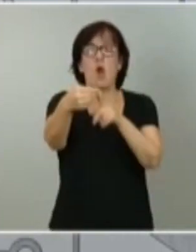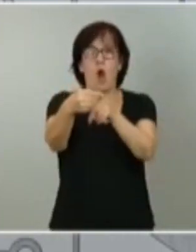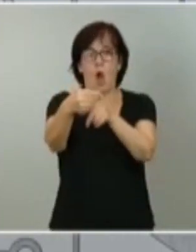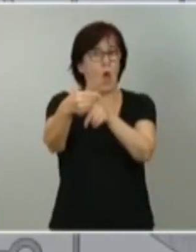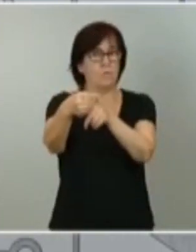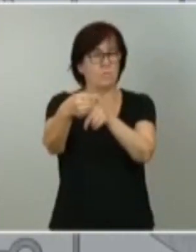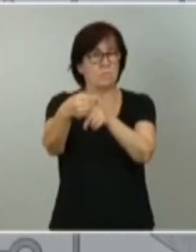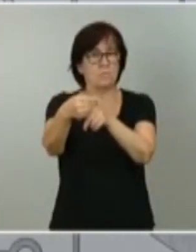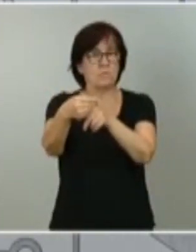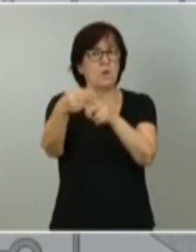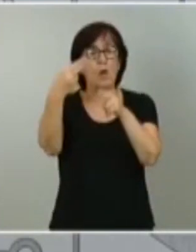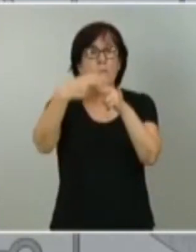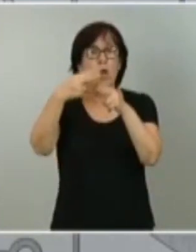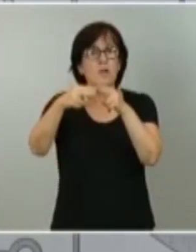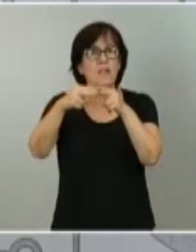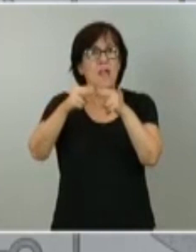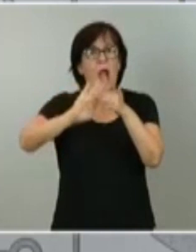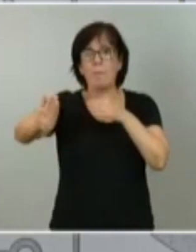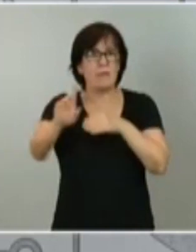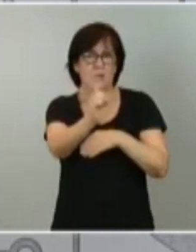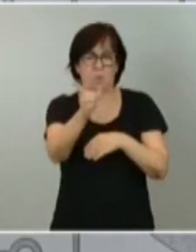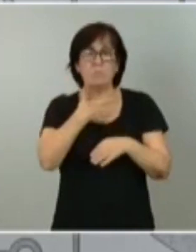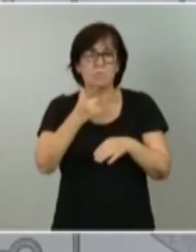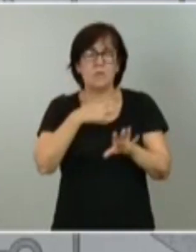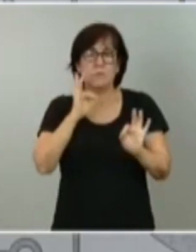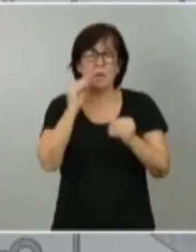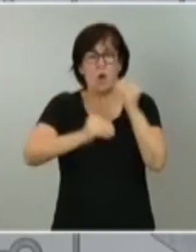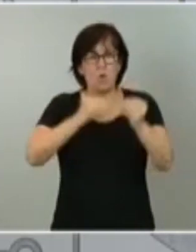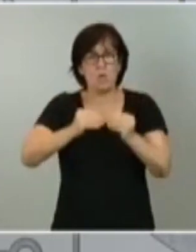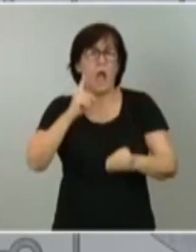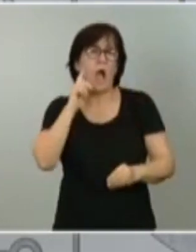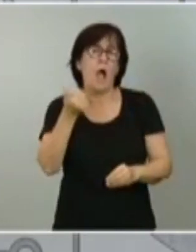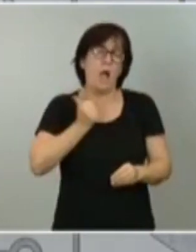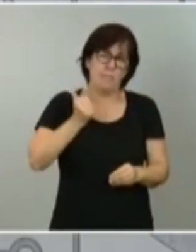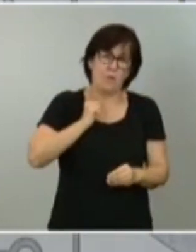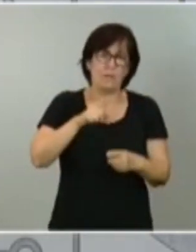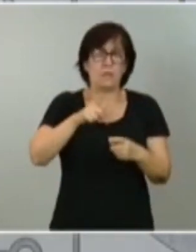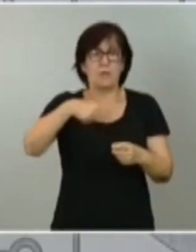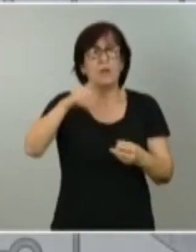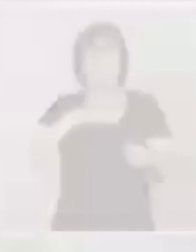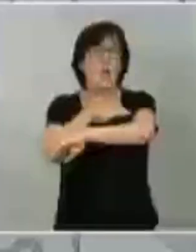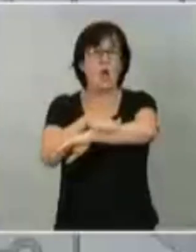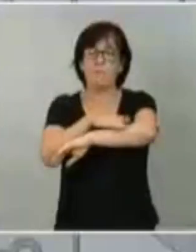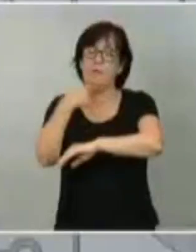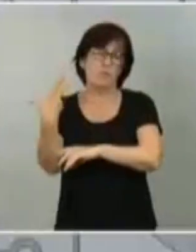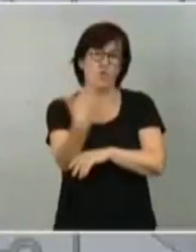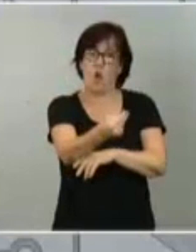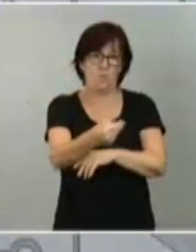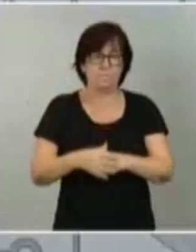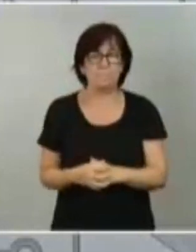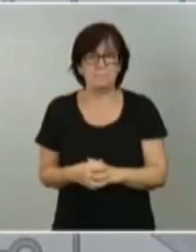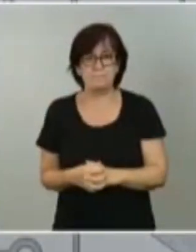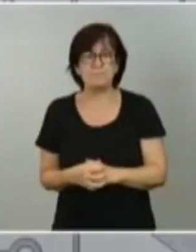de la pandemia. Creemos que seguirá utilizándola exclusivamente con intereses electorales. Por tanto,